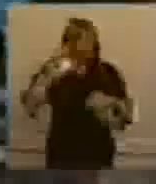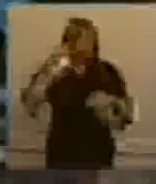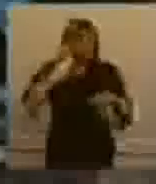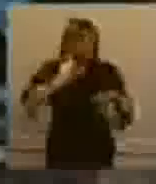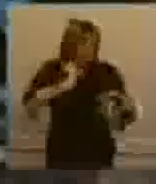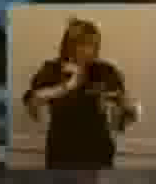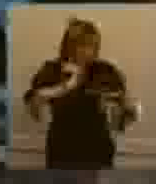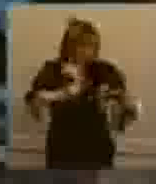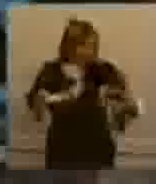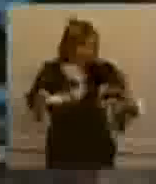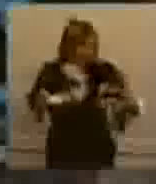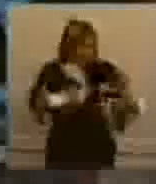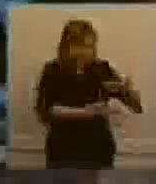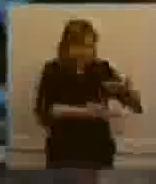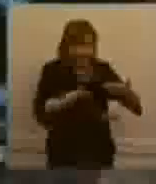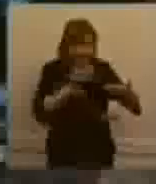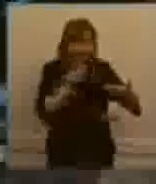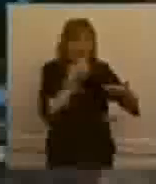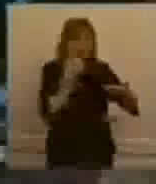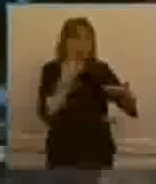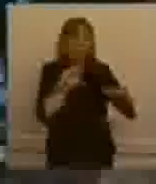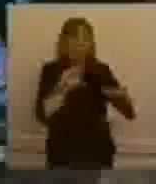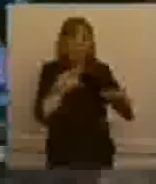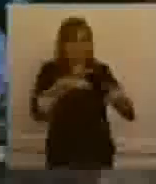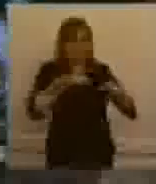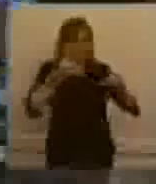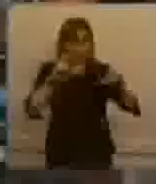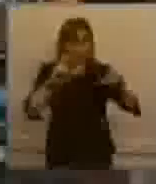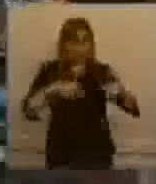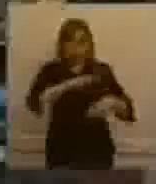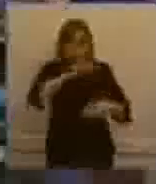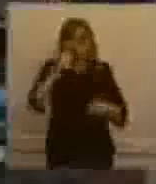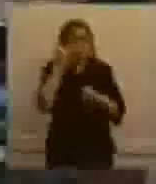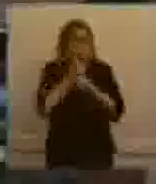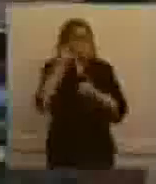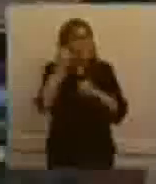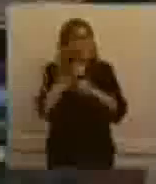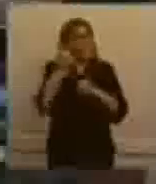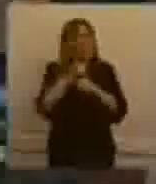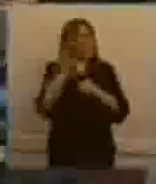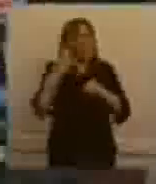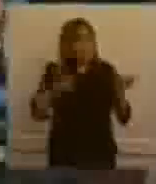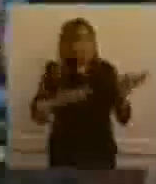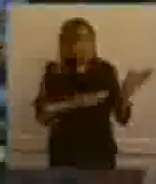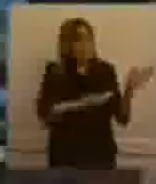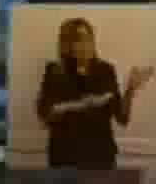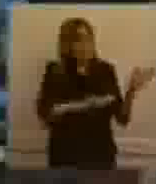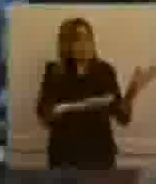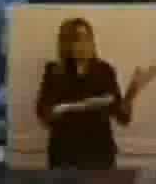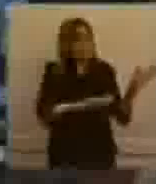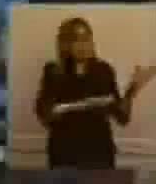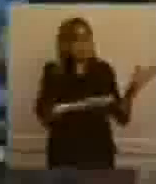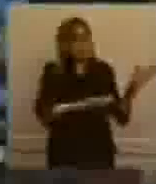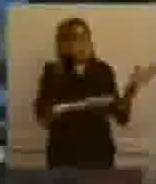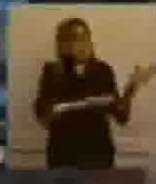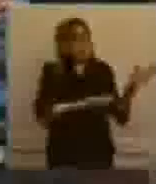si aquí está, una muy bonita, que todos pudieron ver, todos trabajando aquí en San Carlos de Bariloche.